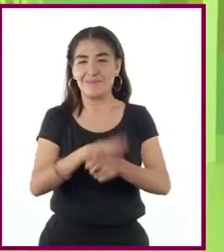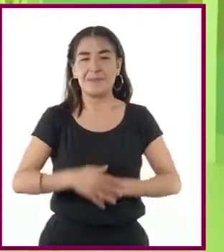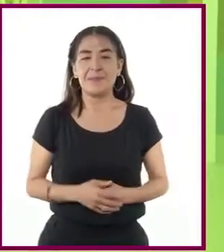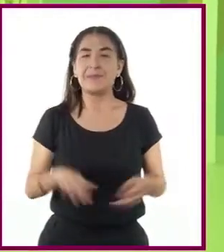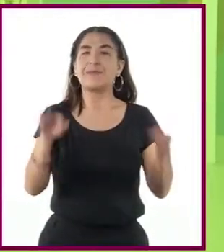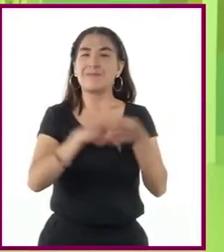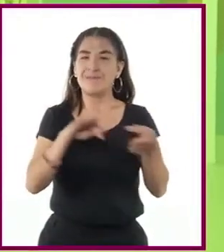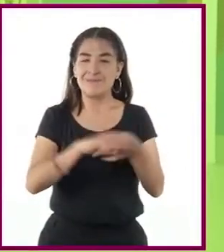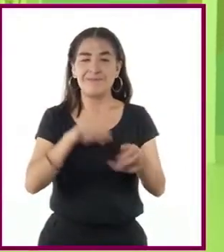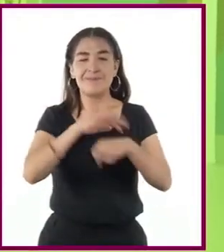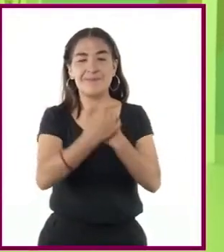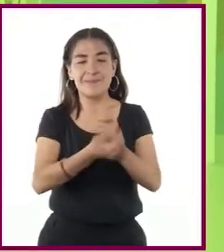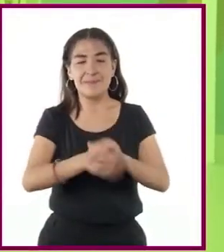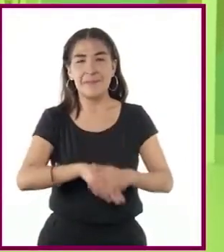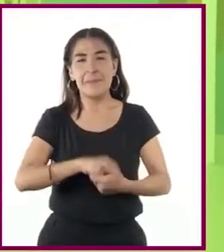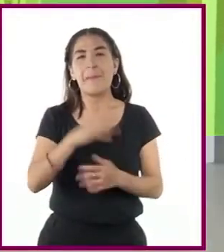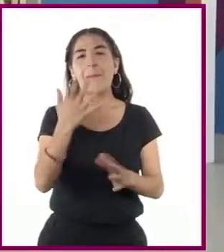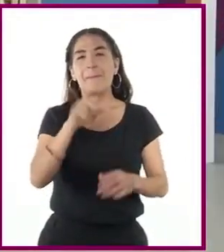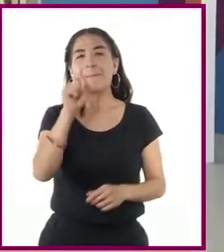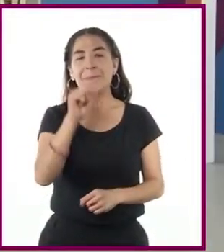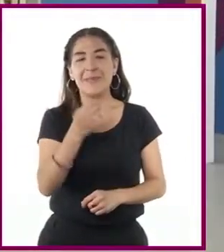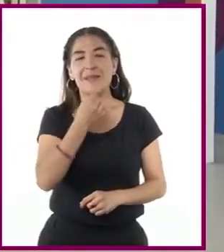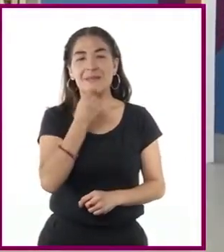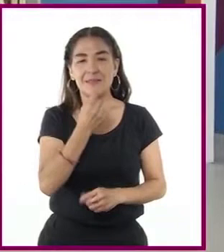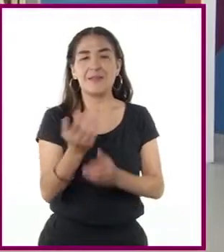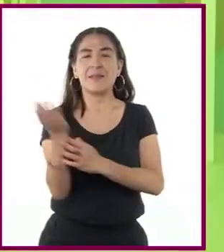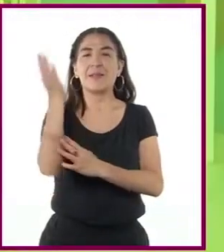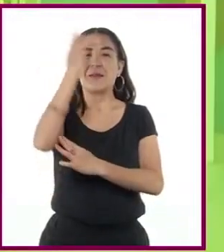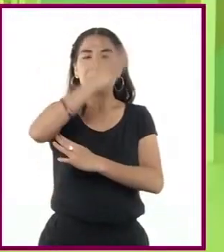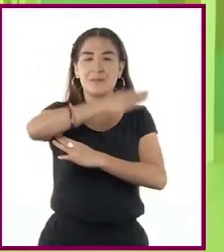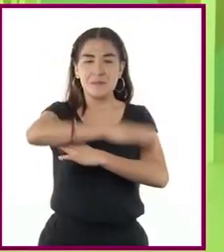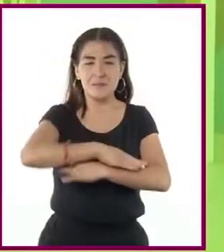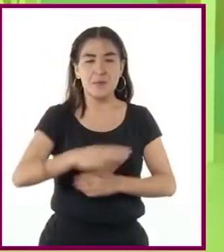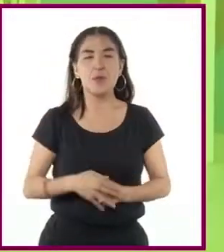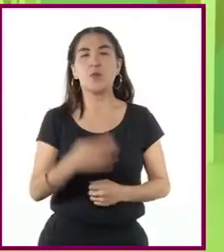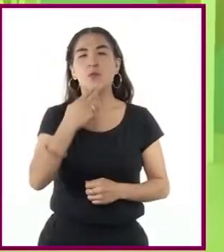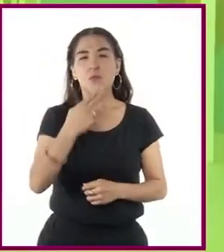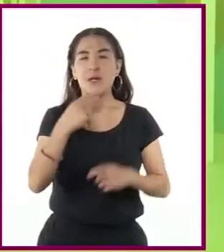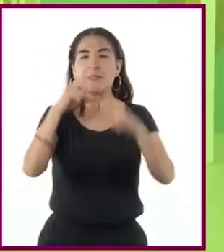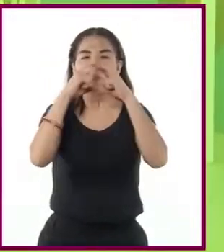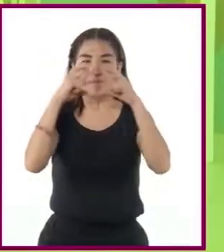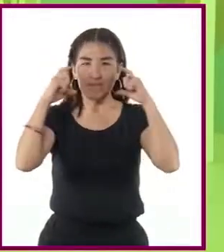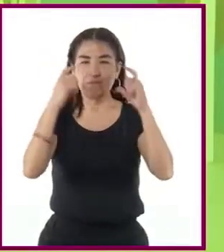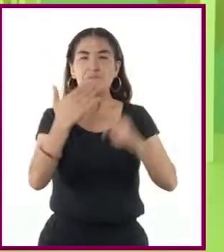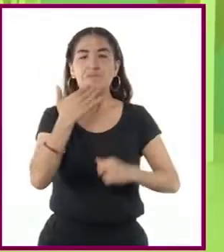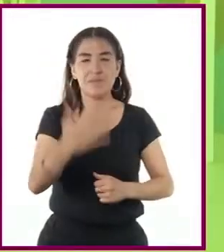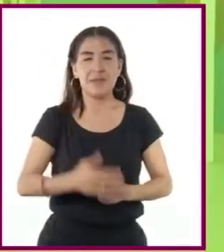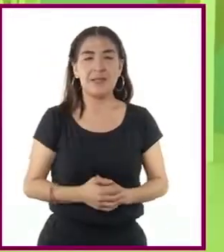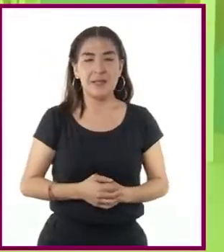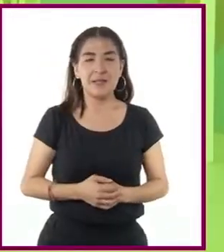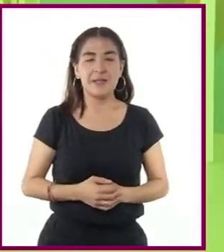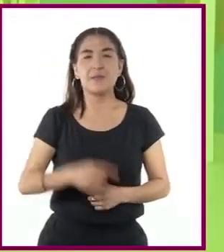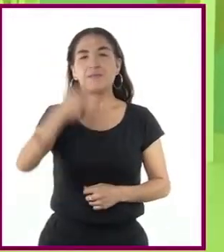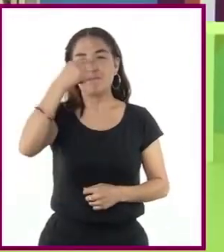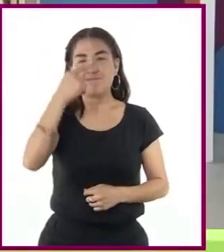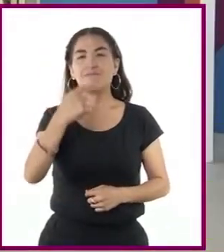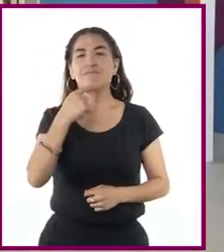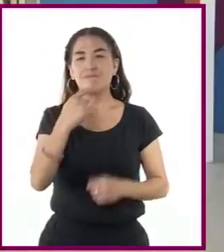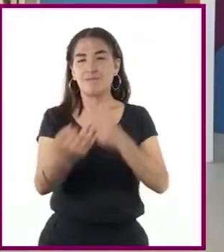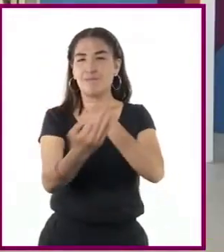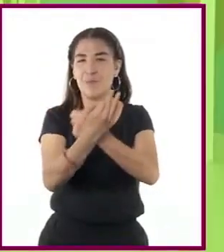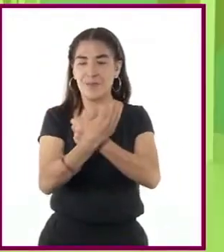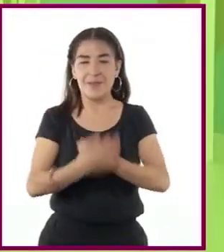continuamente las manos, por lo menos durante 20 segundos y varias veces al día, usar el cubrebocas correctamente, es decir, cubriendo nariz y boca,